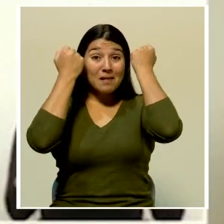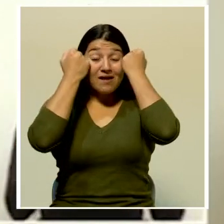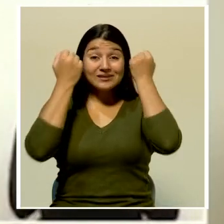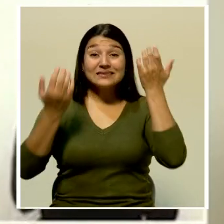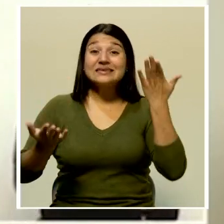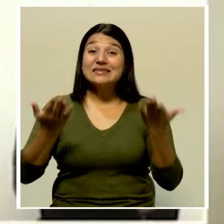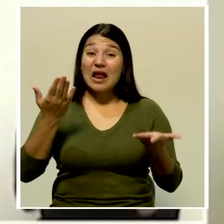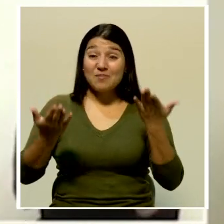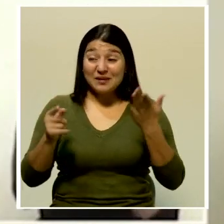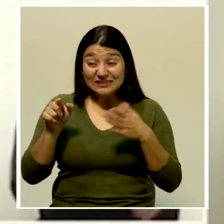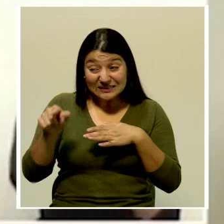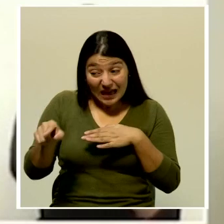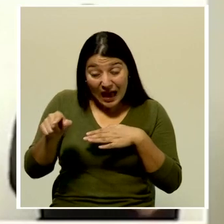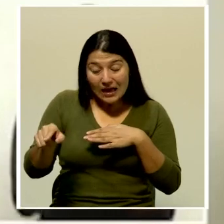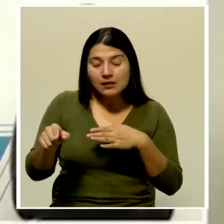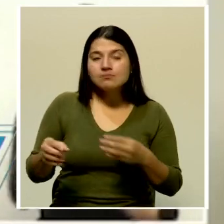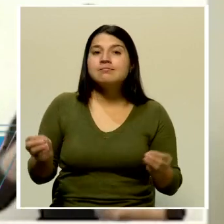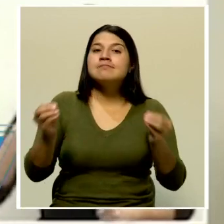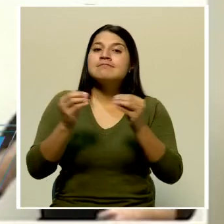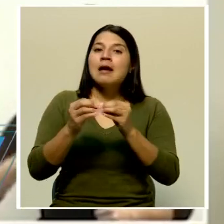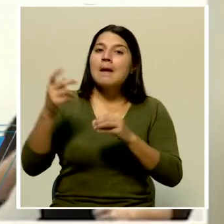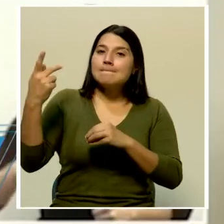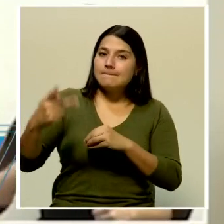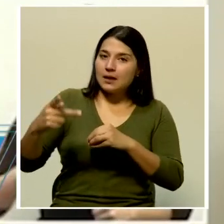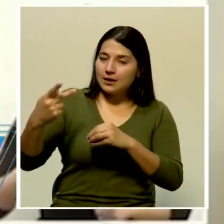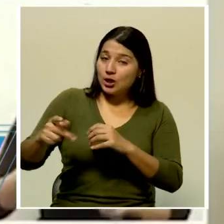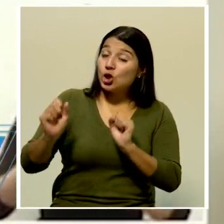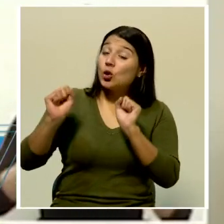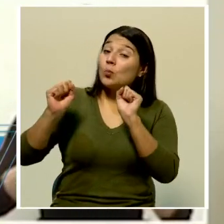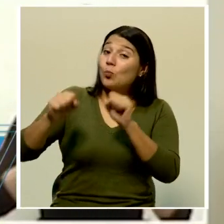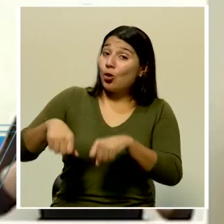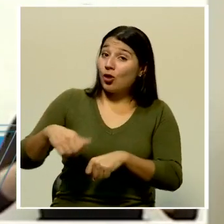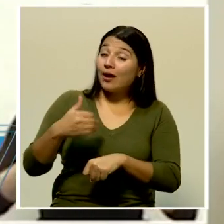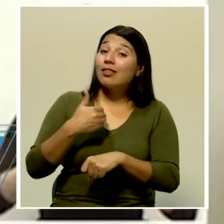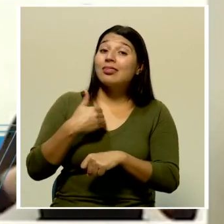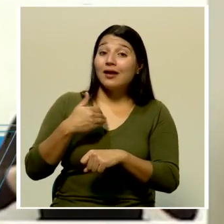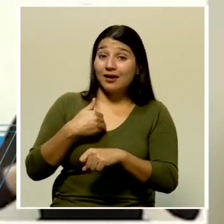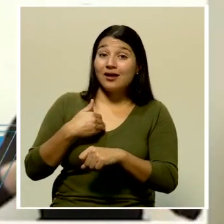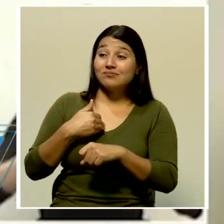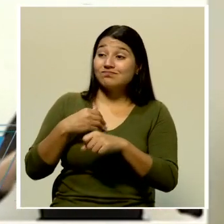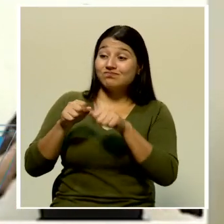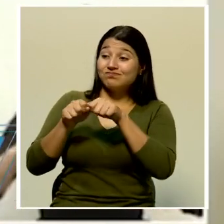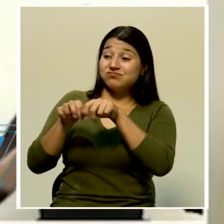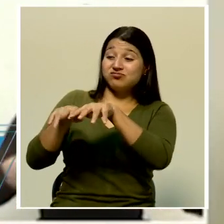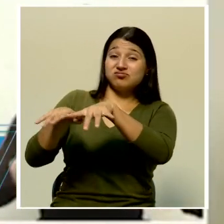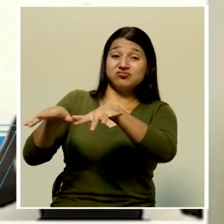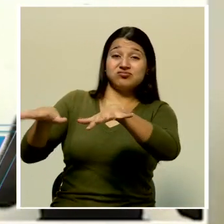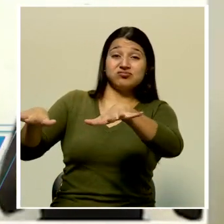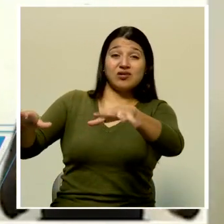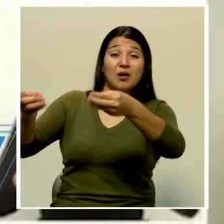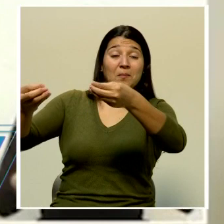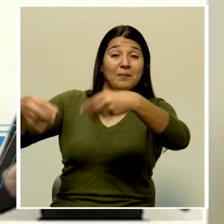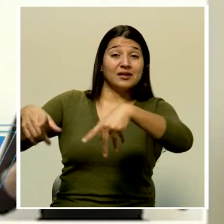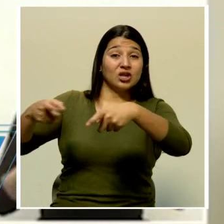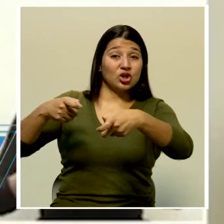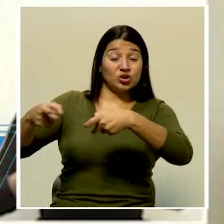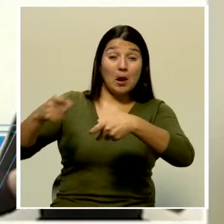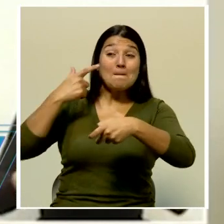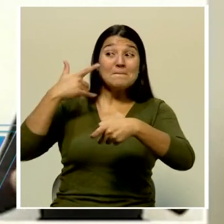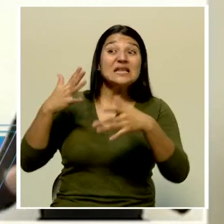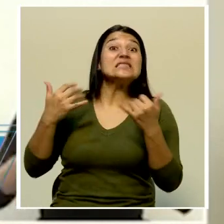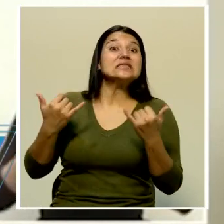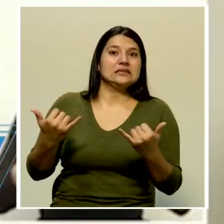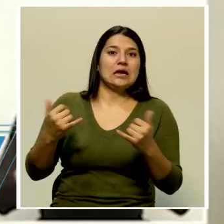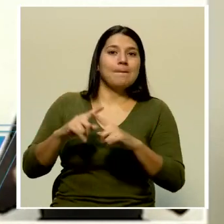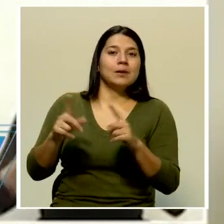en donde se ha encontrado un mayor peligro de evidenciar una transmisión comunitaria que podría ser que ya se esté dando, pero estamos